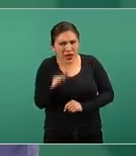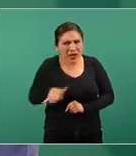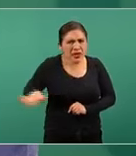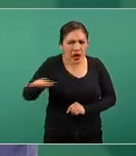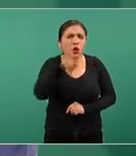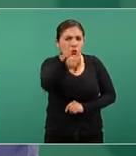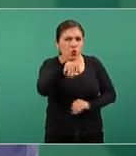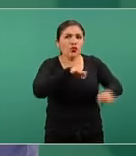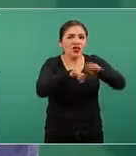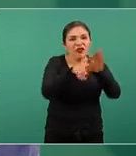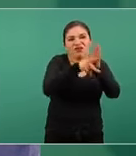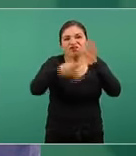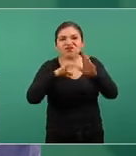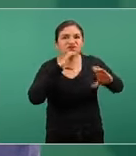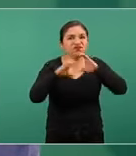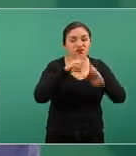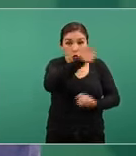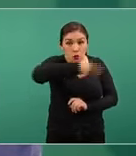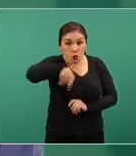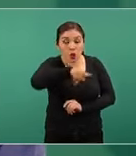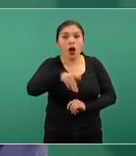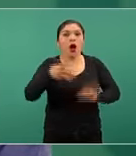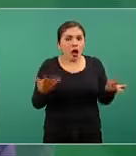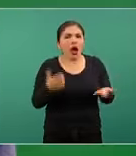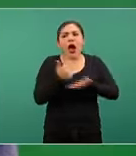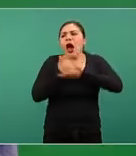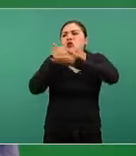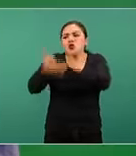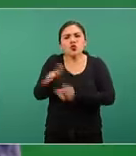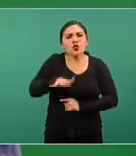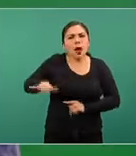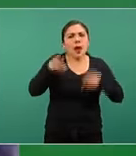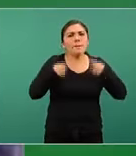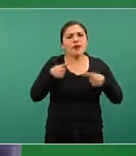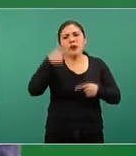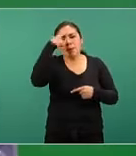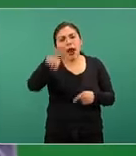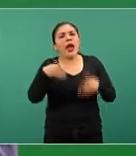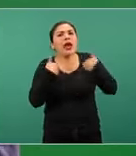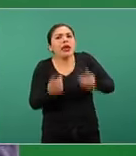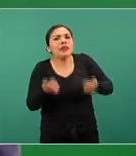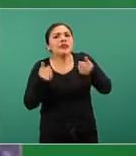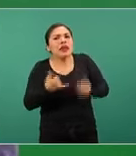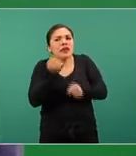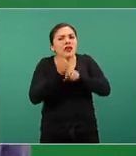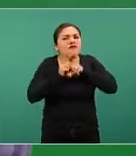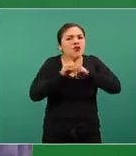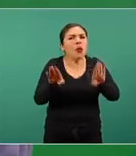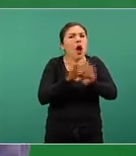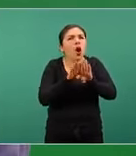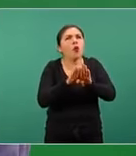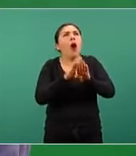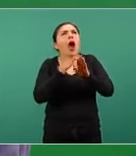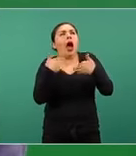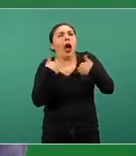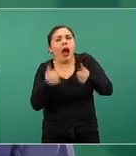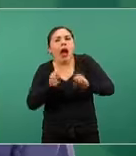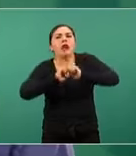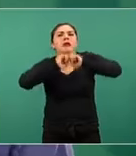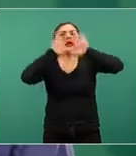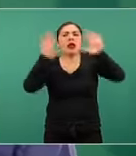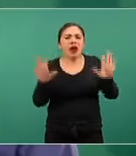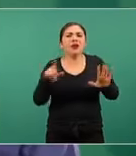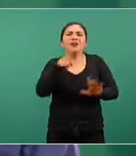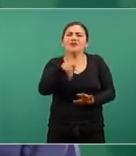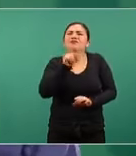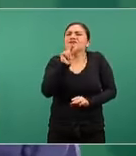que son medios mexicanos a digerir la información a disecarla a entenderla y esperar a